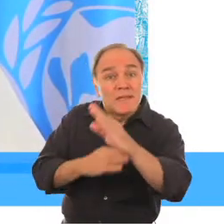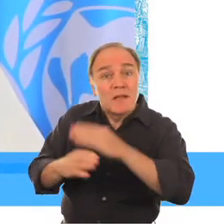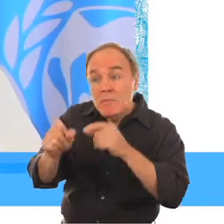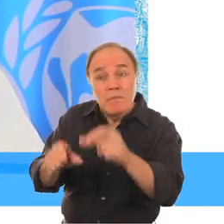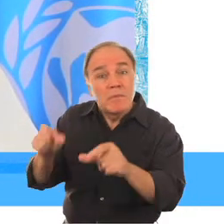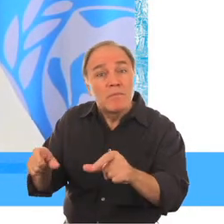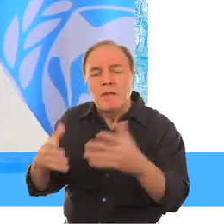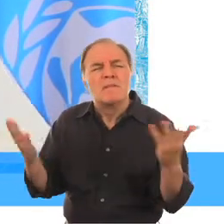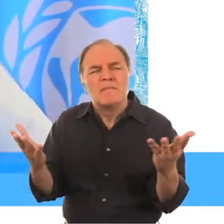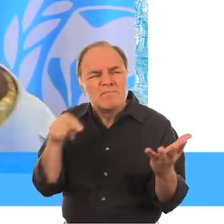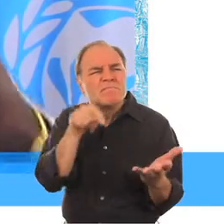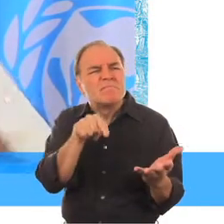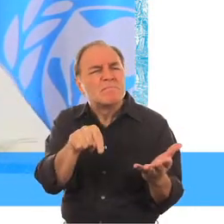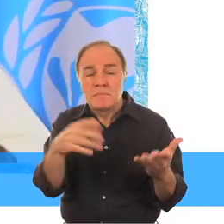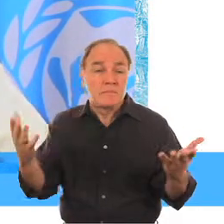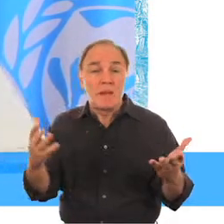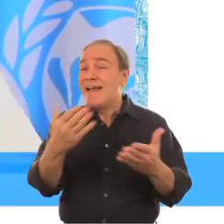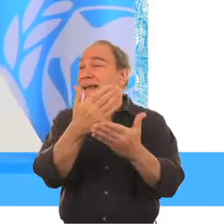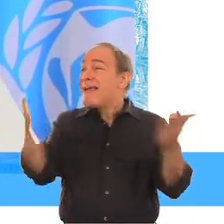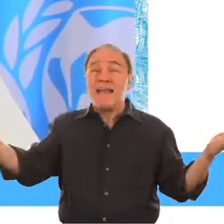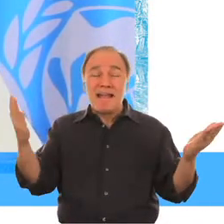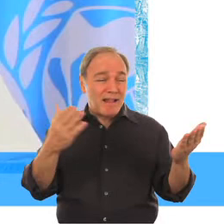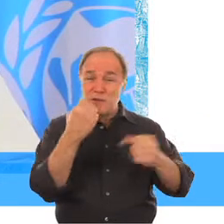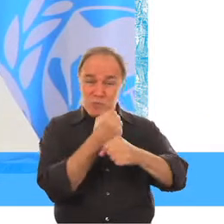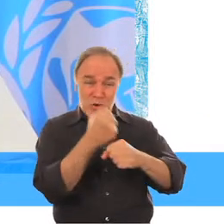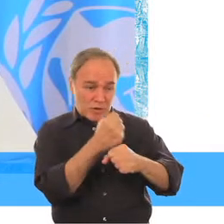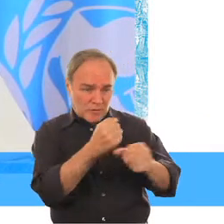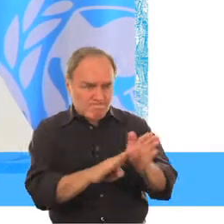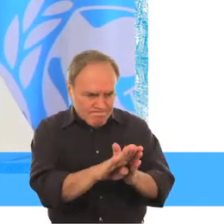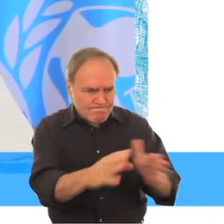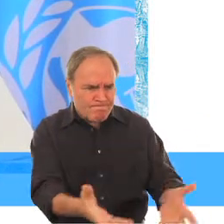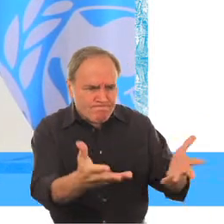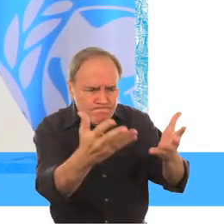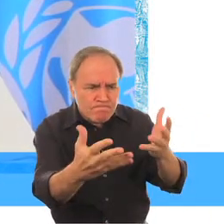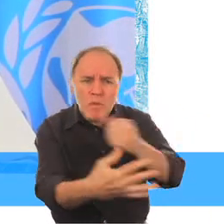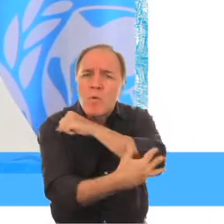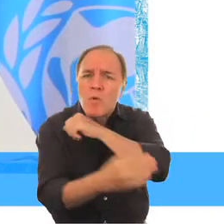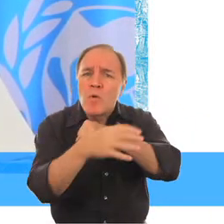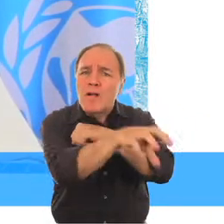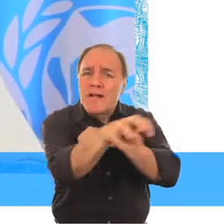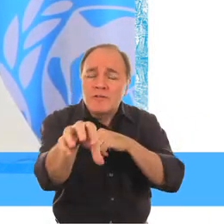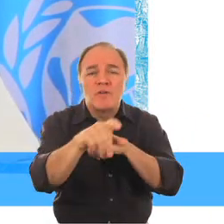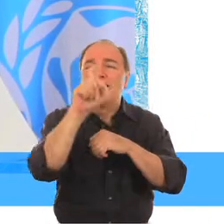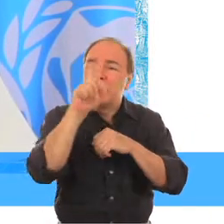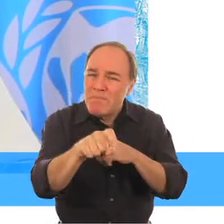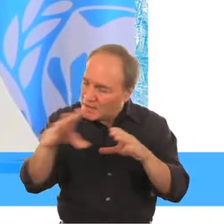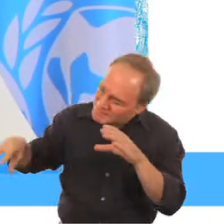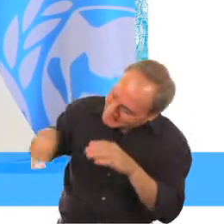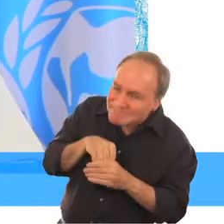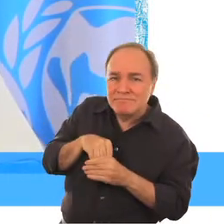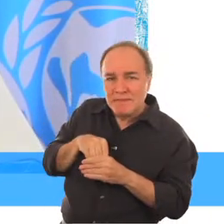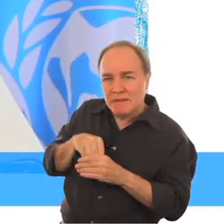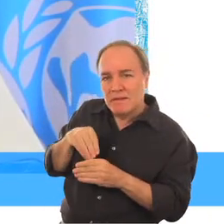El desarrollo inclusivo de la discapacidad implica que toda planificación de desarrollo debe tener en cuenta a las personas con